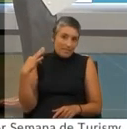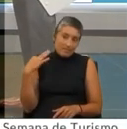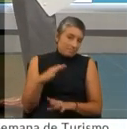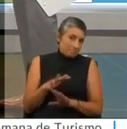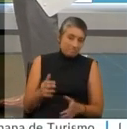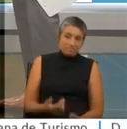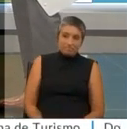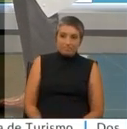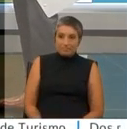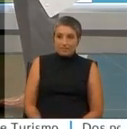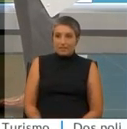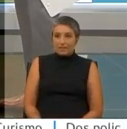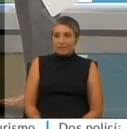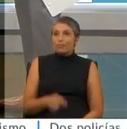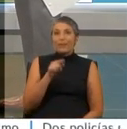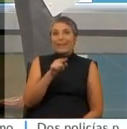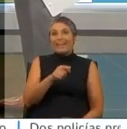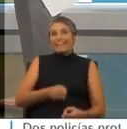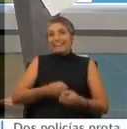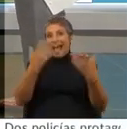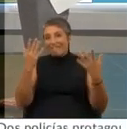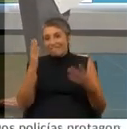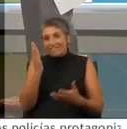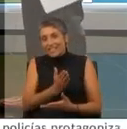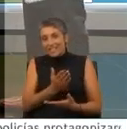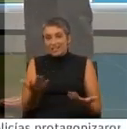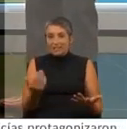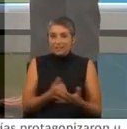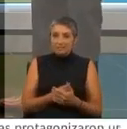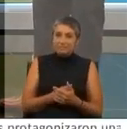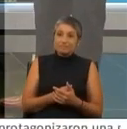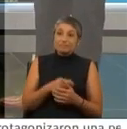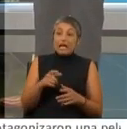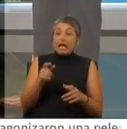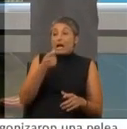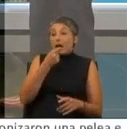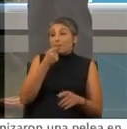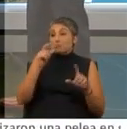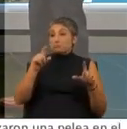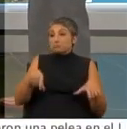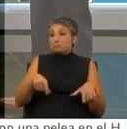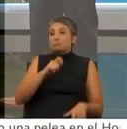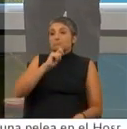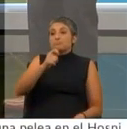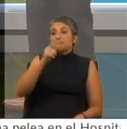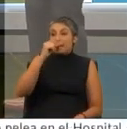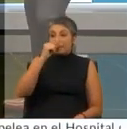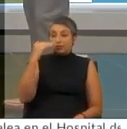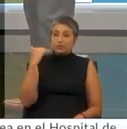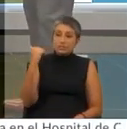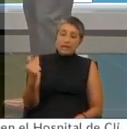claro, pero acá ¿cómo cómo fue? ¿Lo llama? El árbitro en campo sacó amarilla, amonestó al jugador. Lo llamaron y